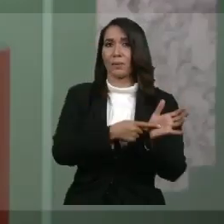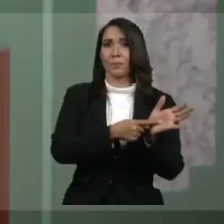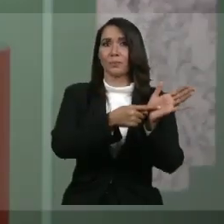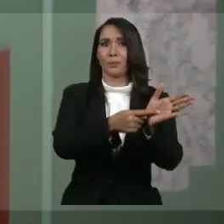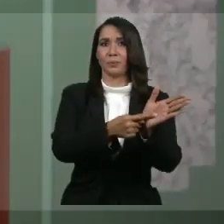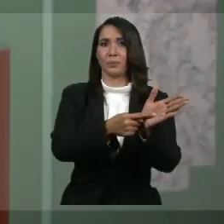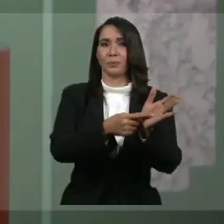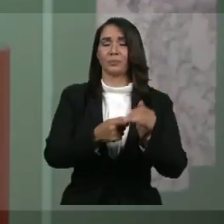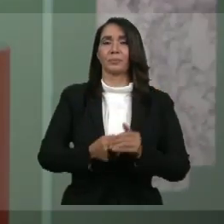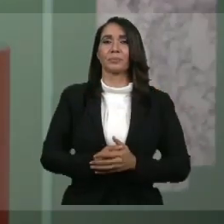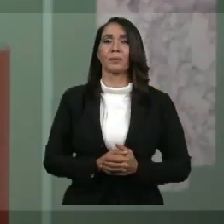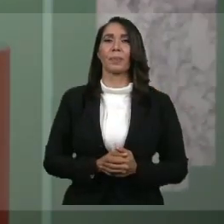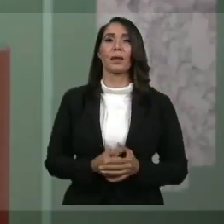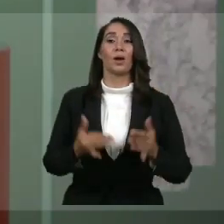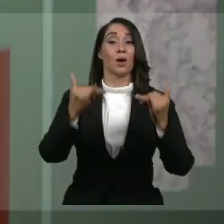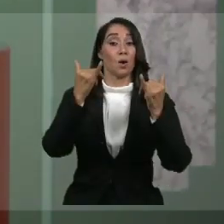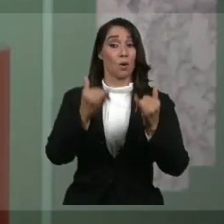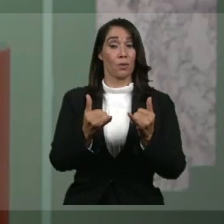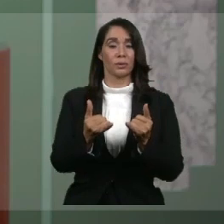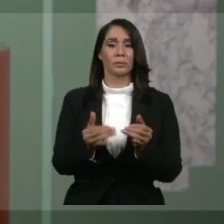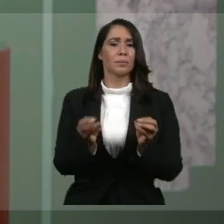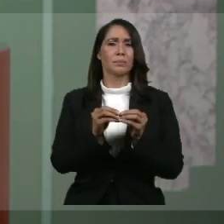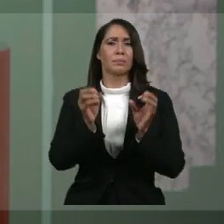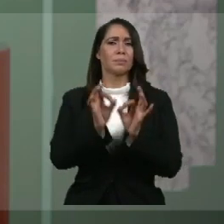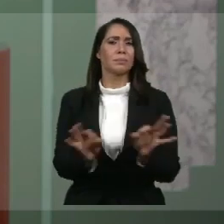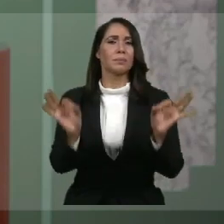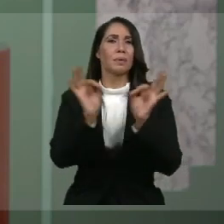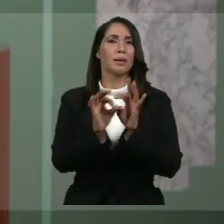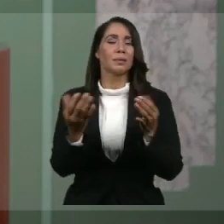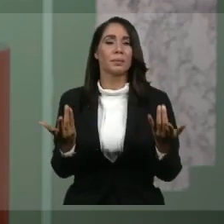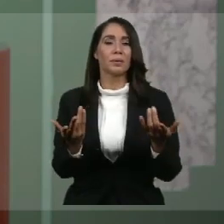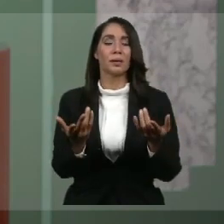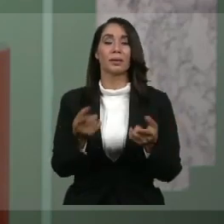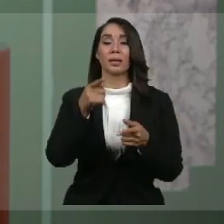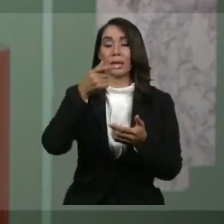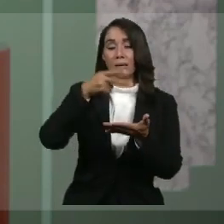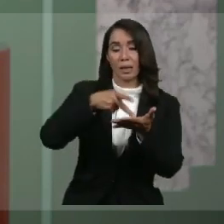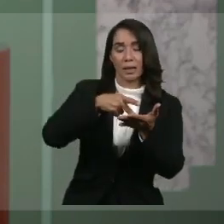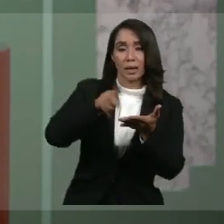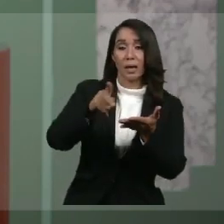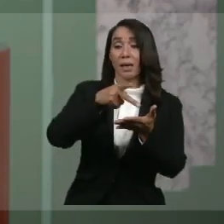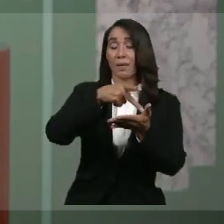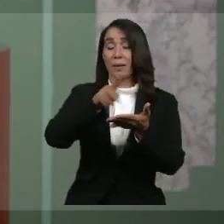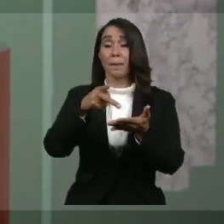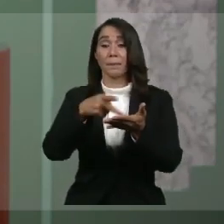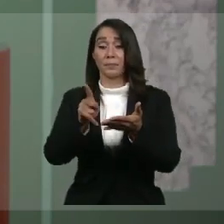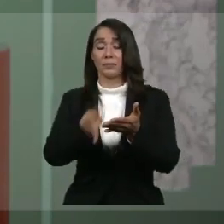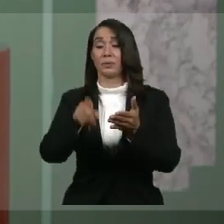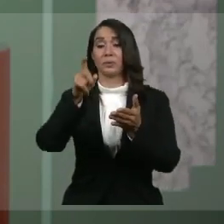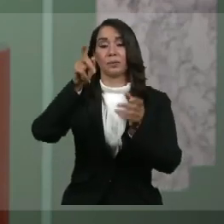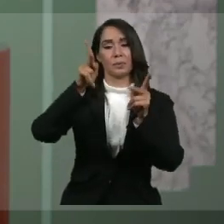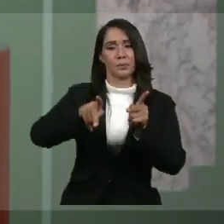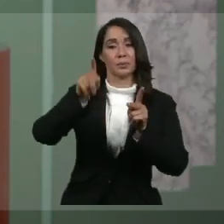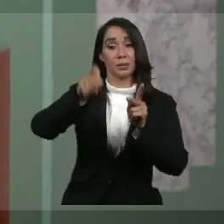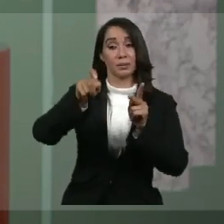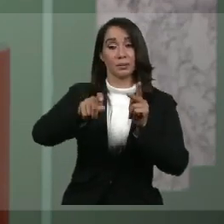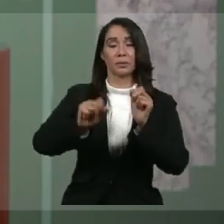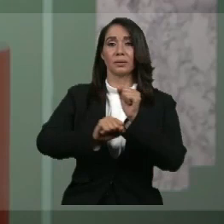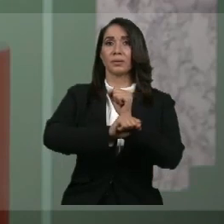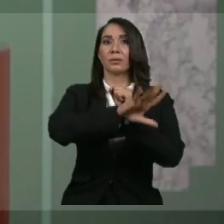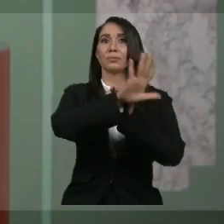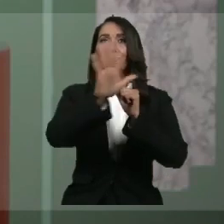Hoy es más importante que nunca que cada peso se gaste de forma eficiente y transparente.